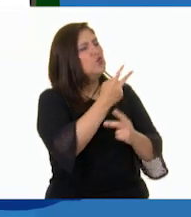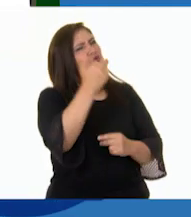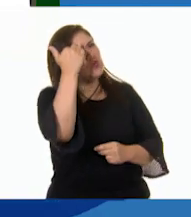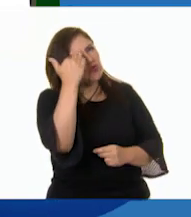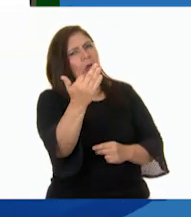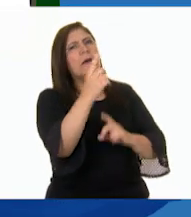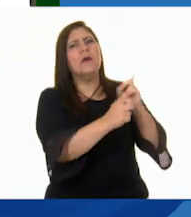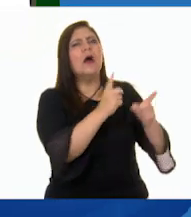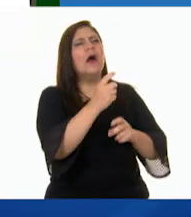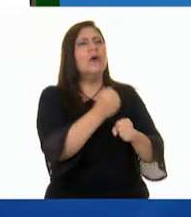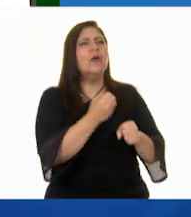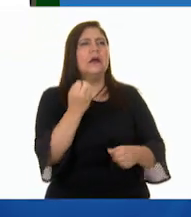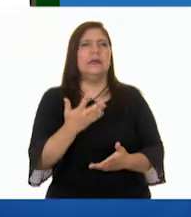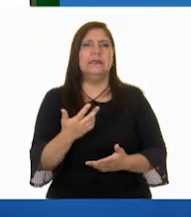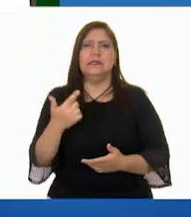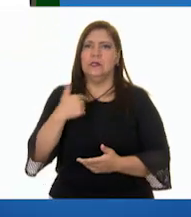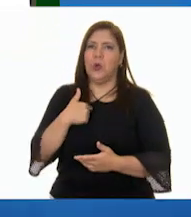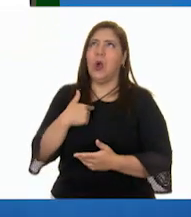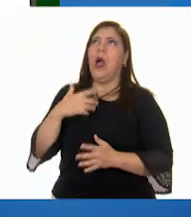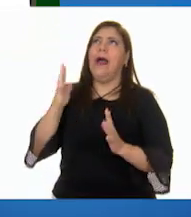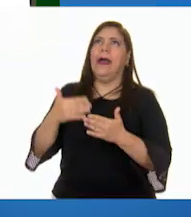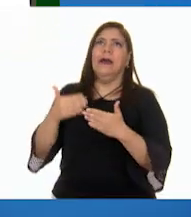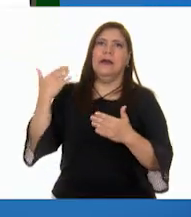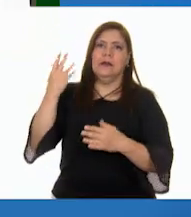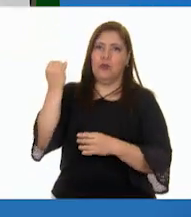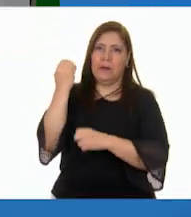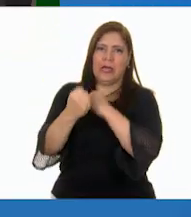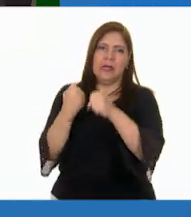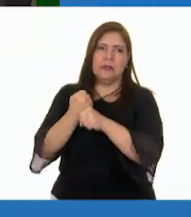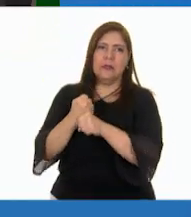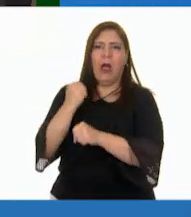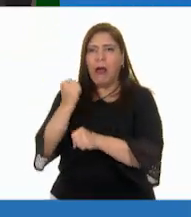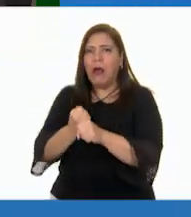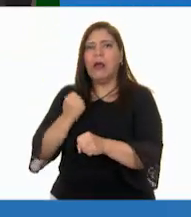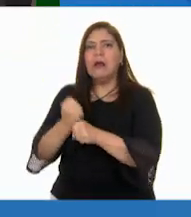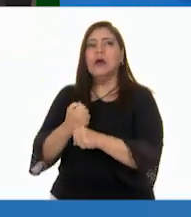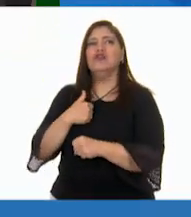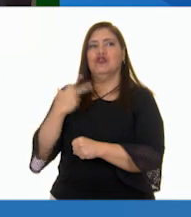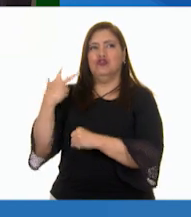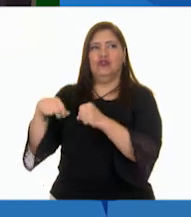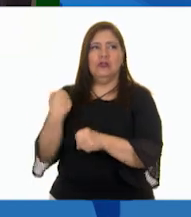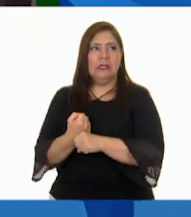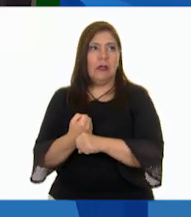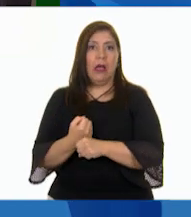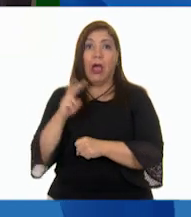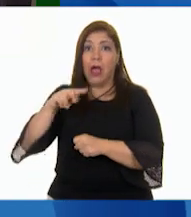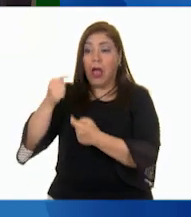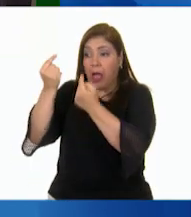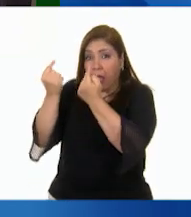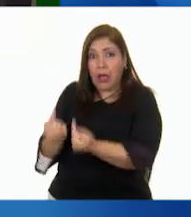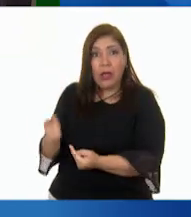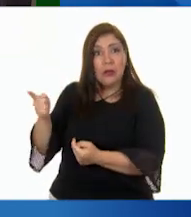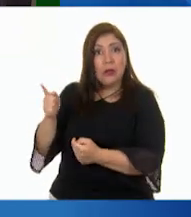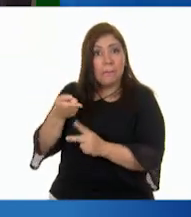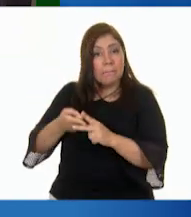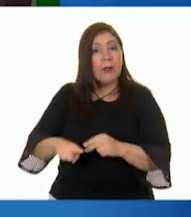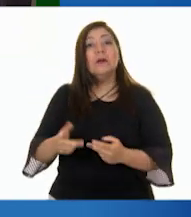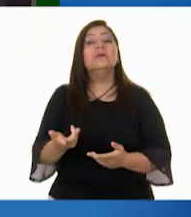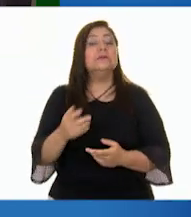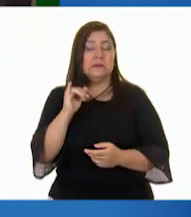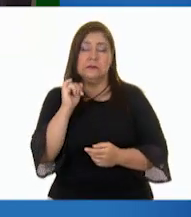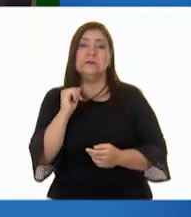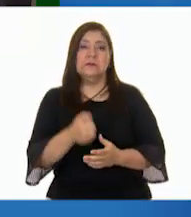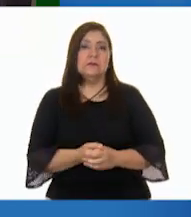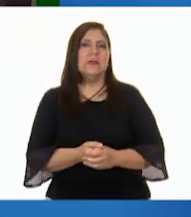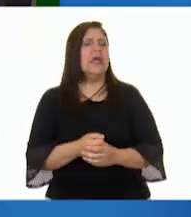practicado este deporte? Yo llevo nueve años. Yo llevo ocho años. ¿Ustedes que empezaron muy pequeñitas? Sí. Oigan,